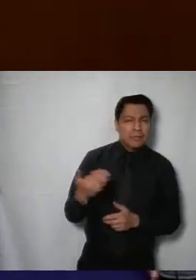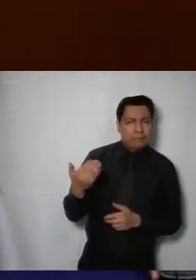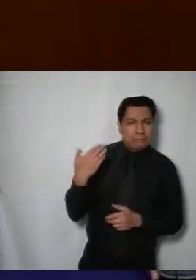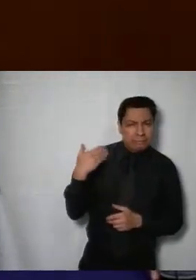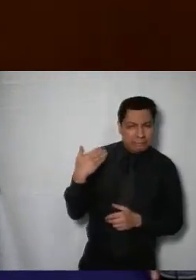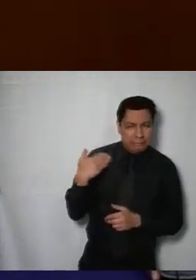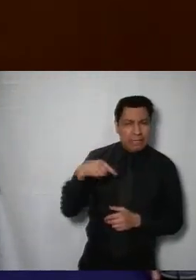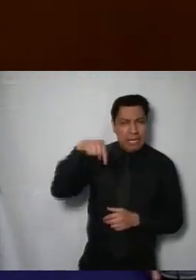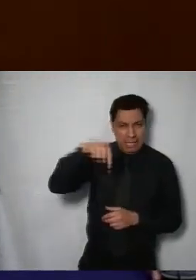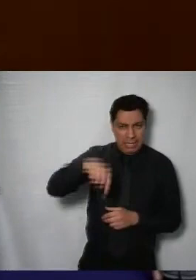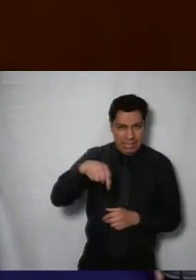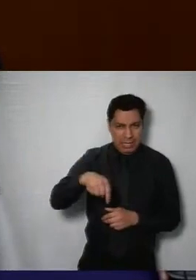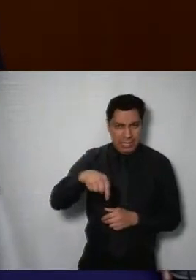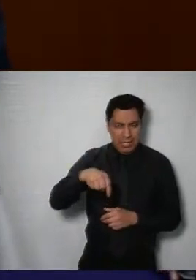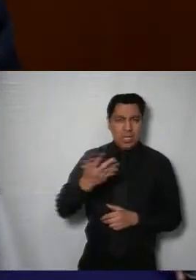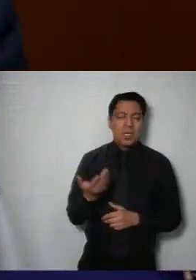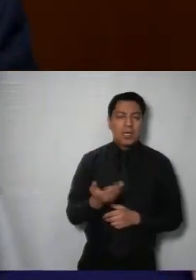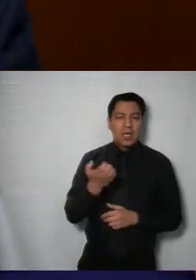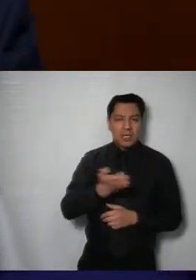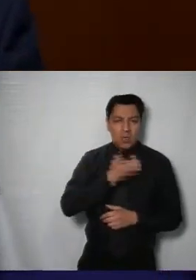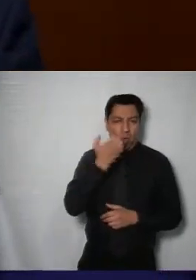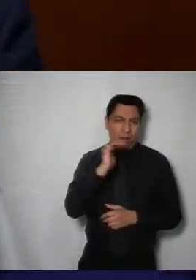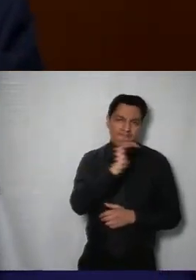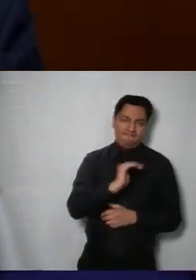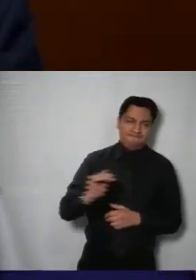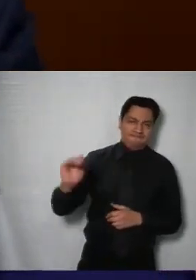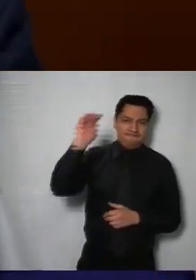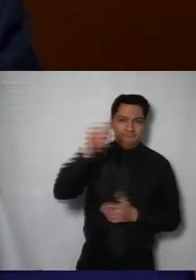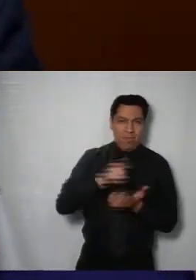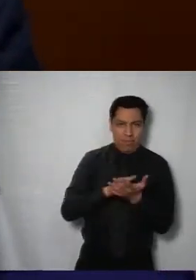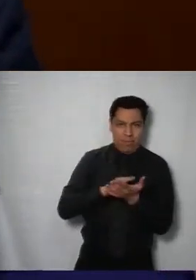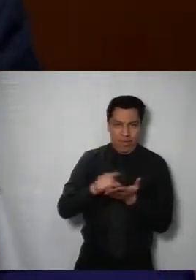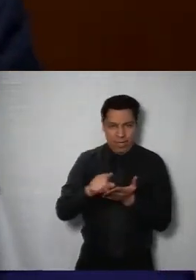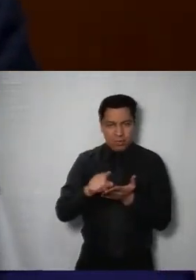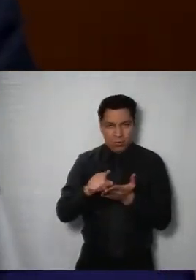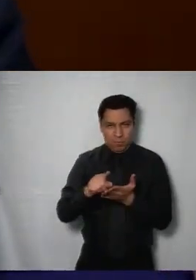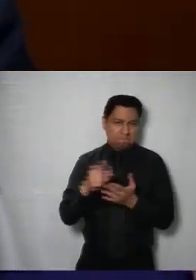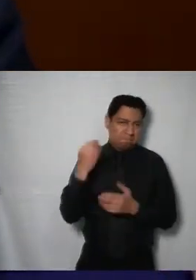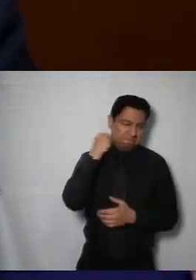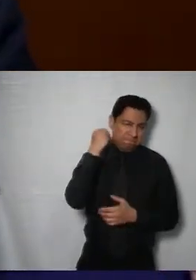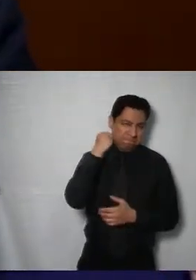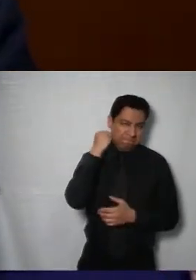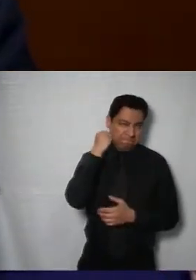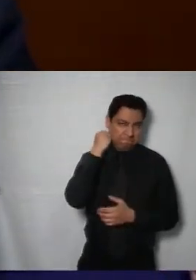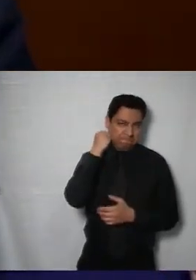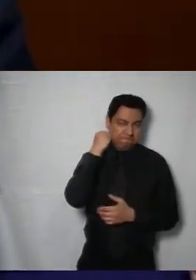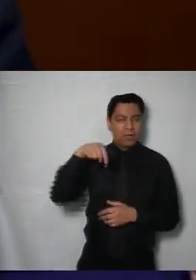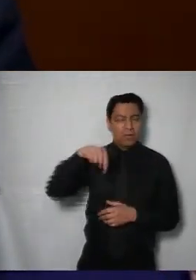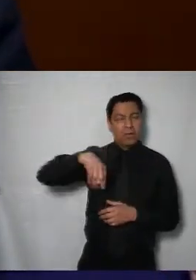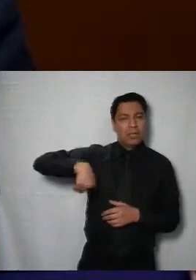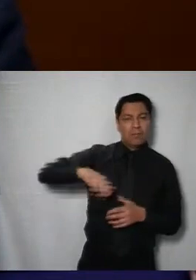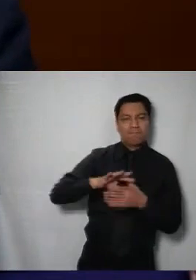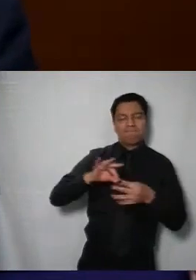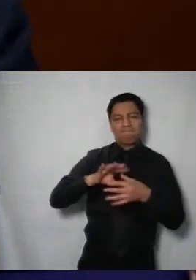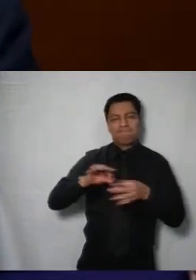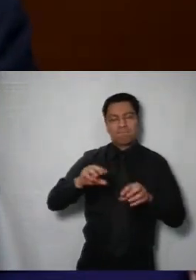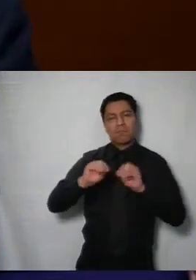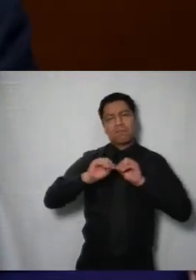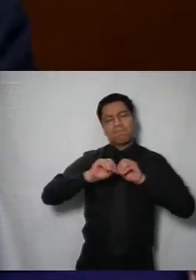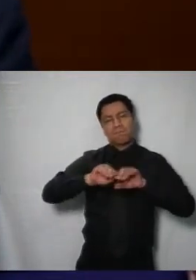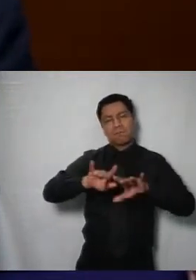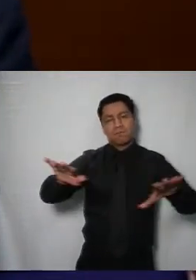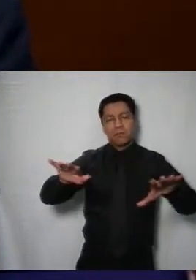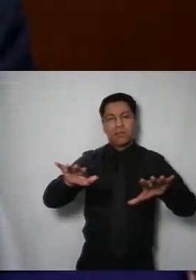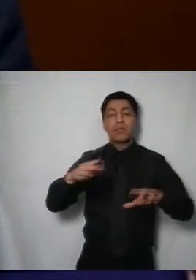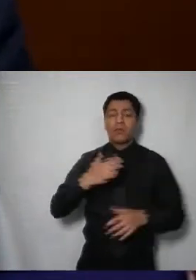presentó aquí en la Facultad de Derecho de la UNAM la invitación a Semanas Universidades por la Transparencia 2024 en la Facultad de Derecho de la